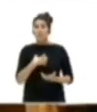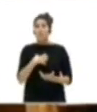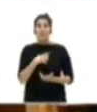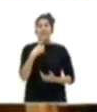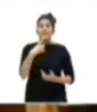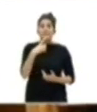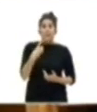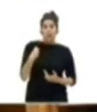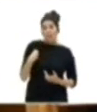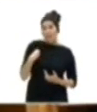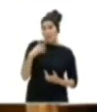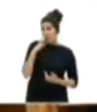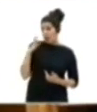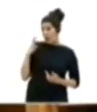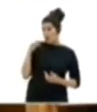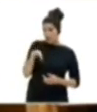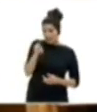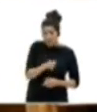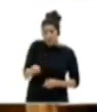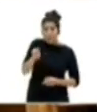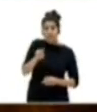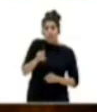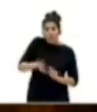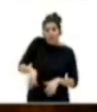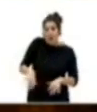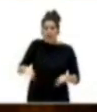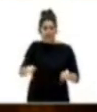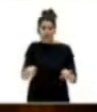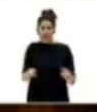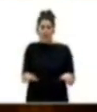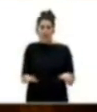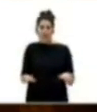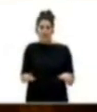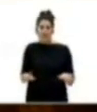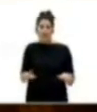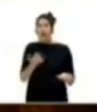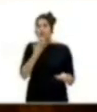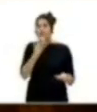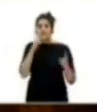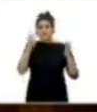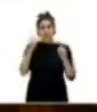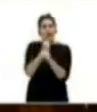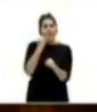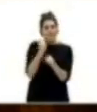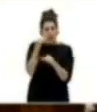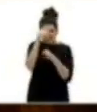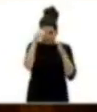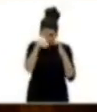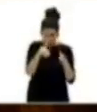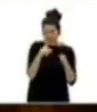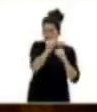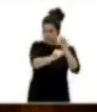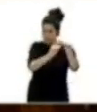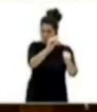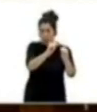lo mismo que hace cuatro años para después no hacer nada. Cuando hablamos de empleo, hay que concretar. Yo aquí les pregunto,